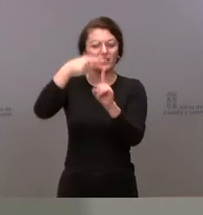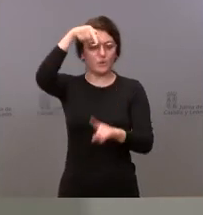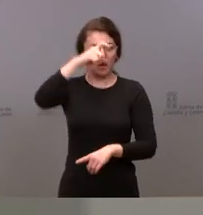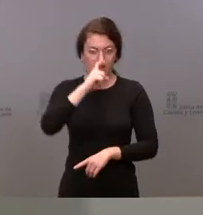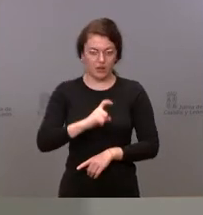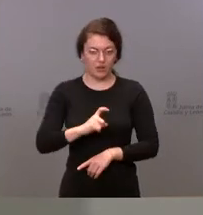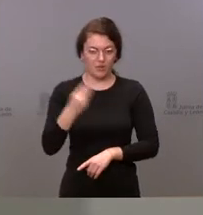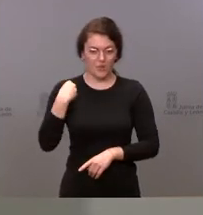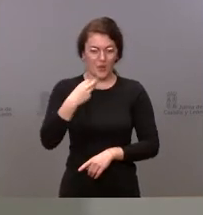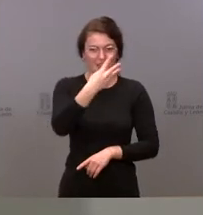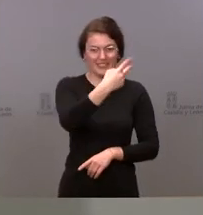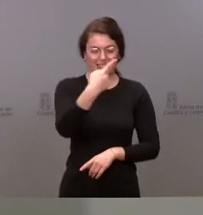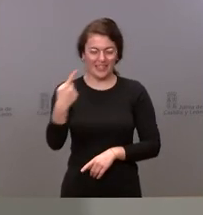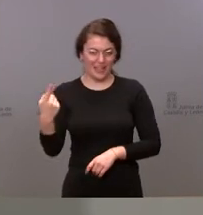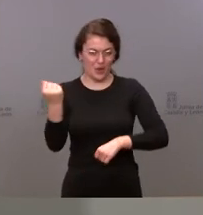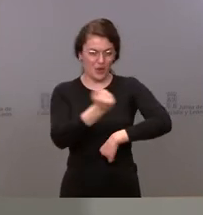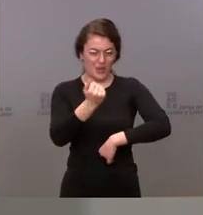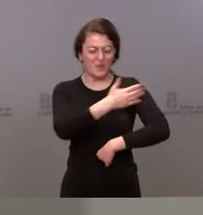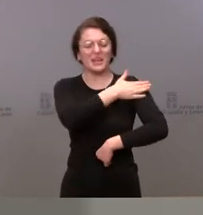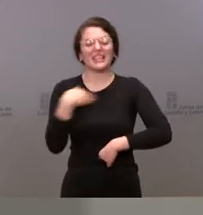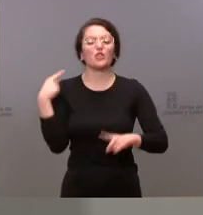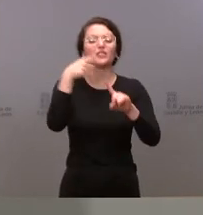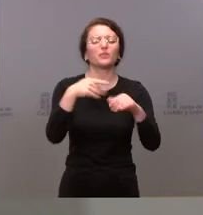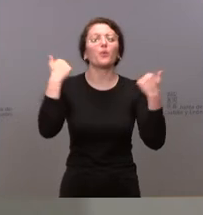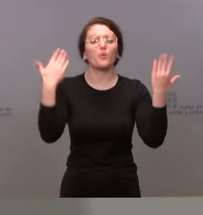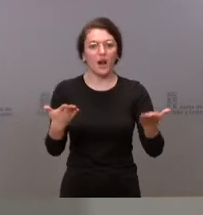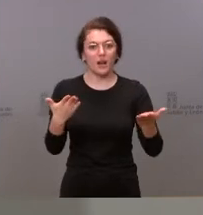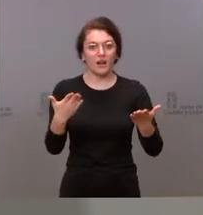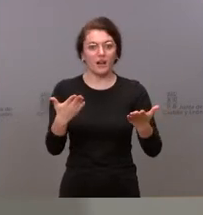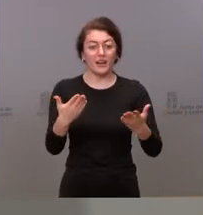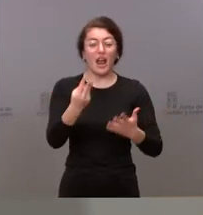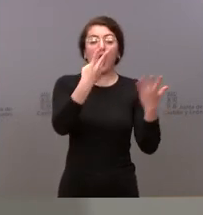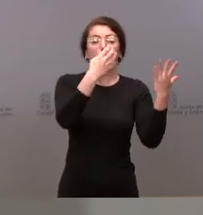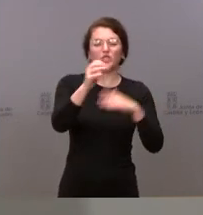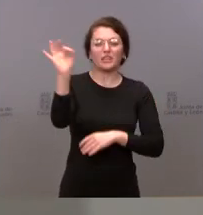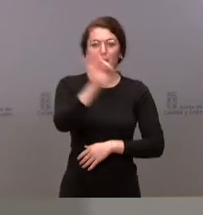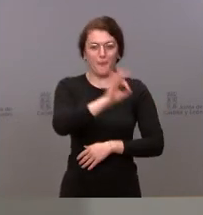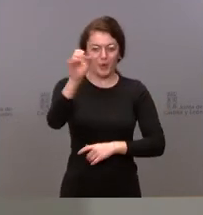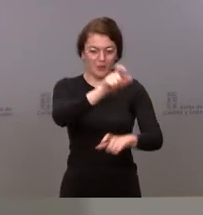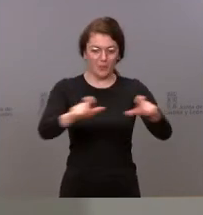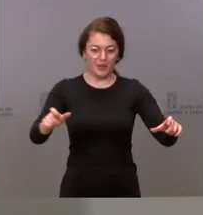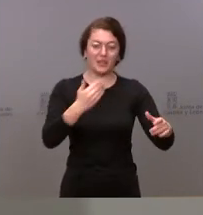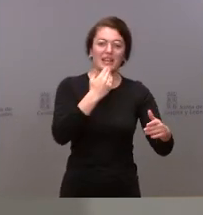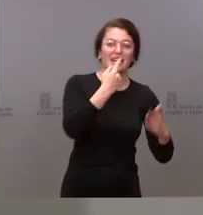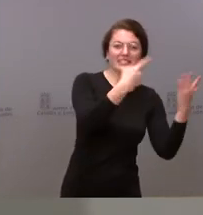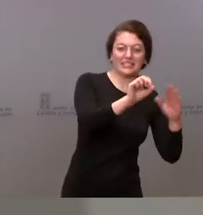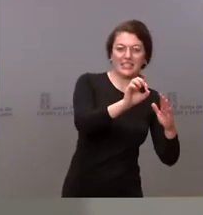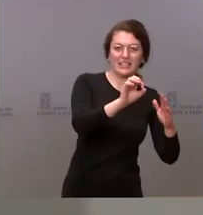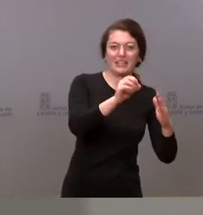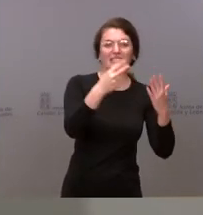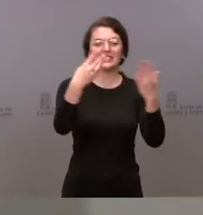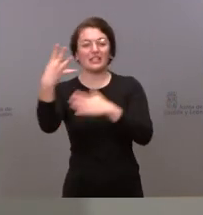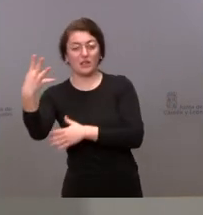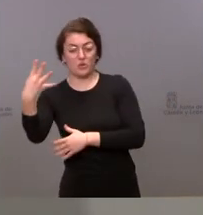31 de diciembre, era acabar el año con que el 80% de la población entre 60 y 69 años hubiera recibido la tercera dosis